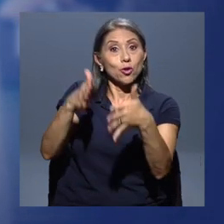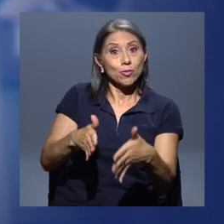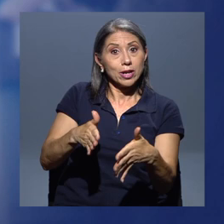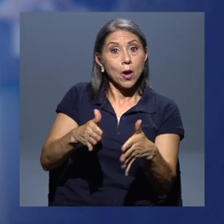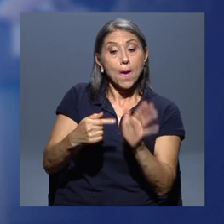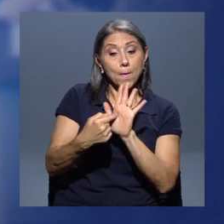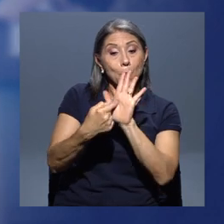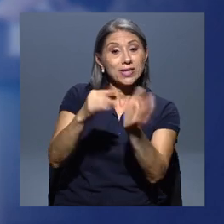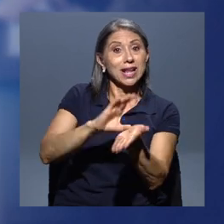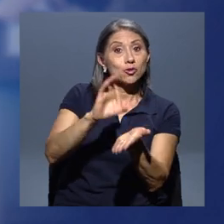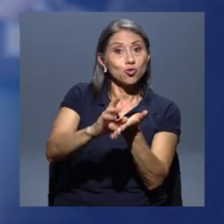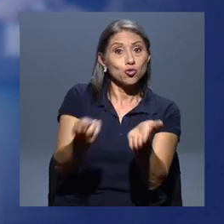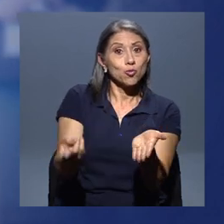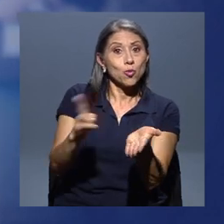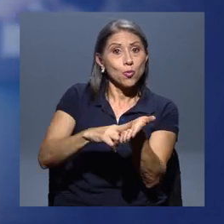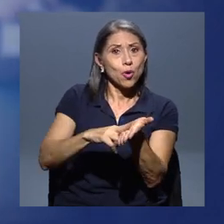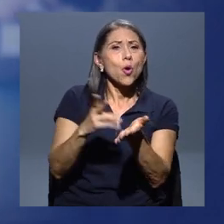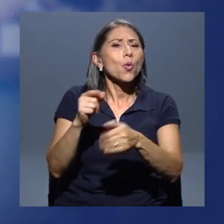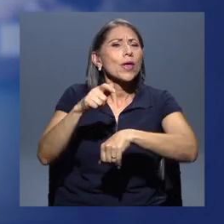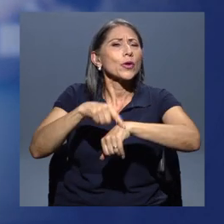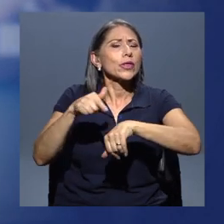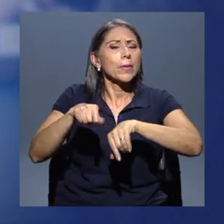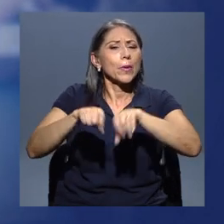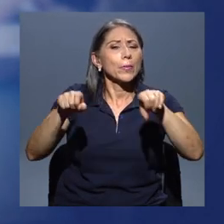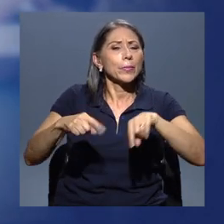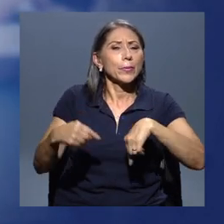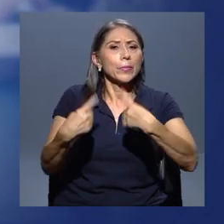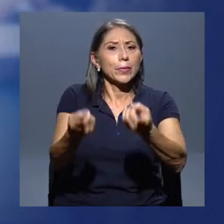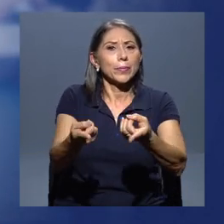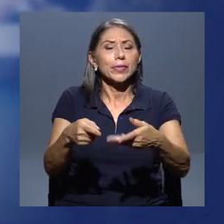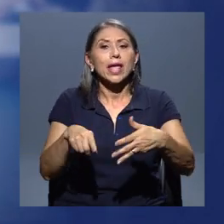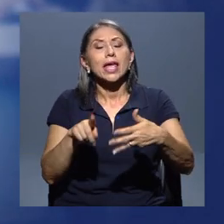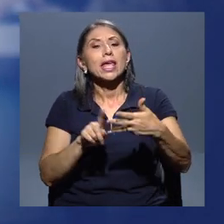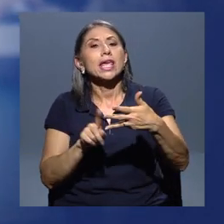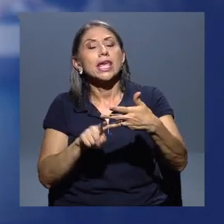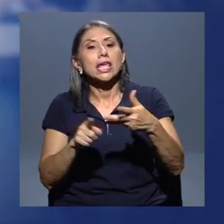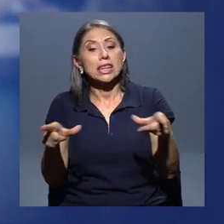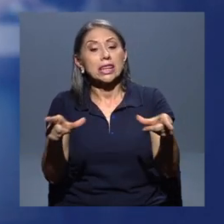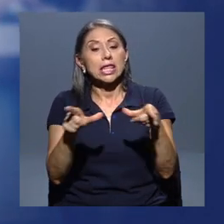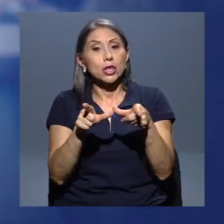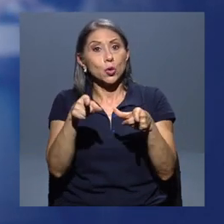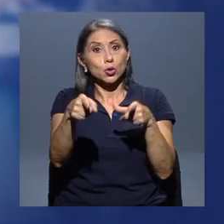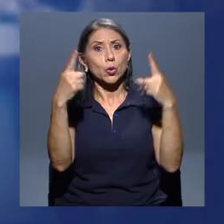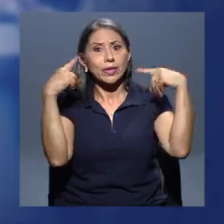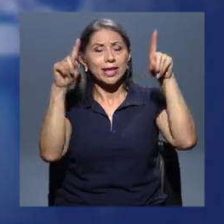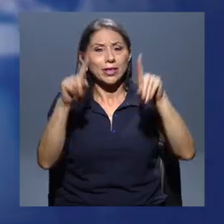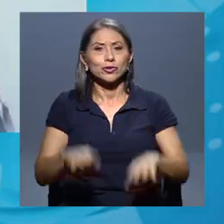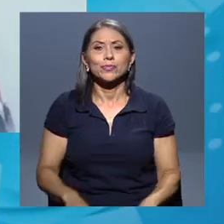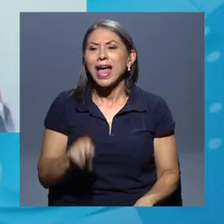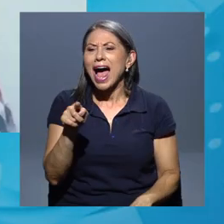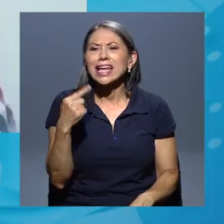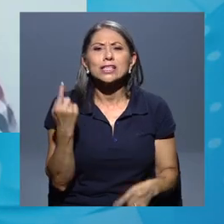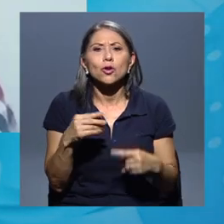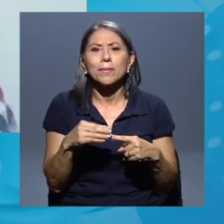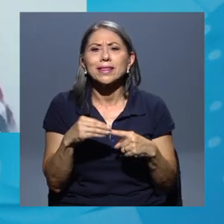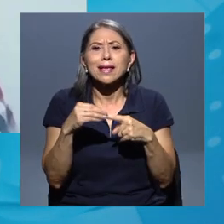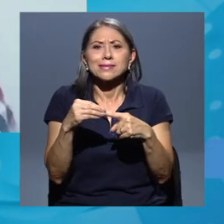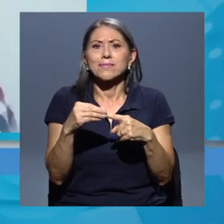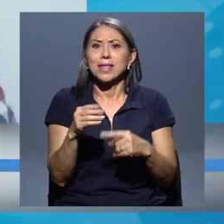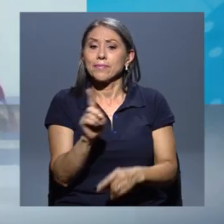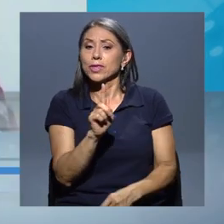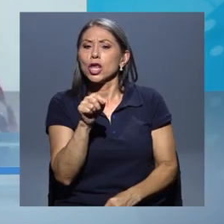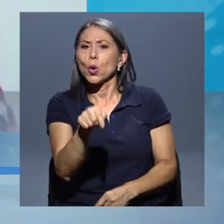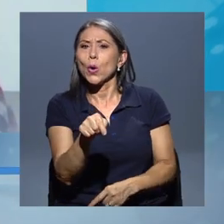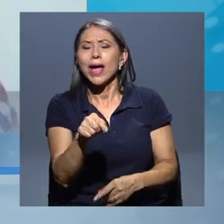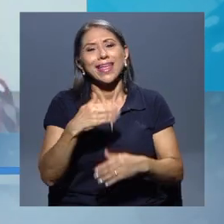en el ciclo vigente y la duración del ciclo y la de los títulos obtenidos. Aquí la única excepción son los trámites que